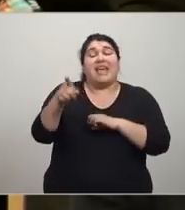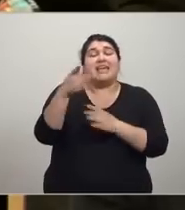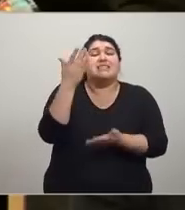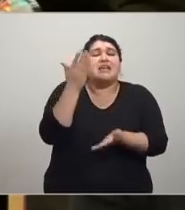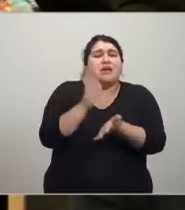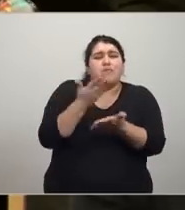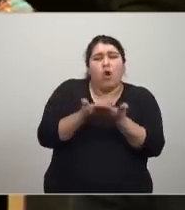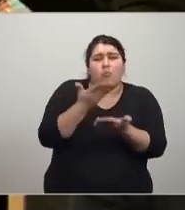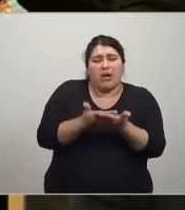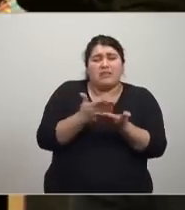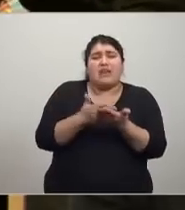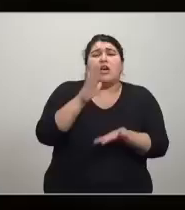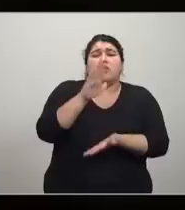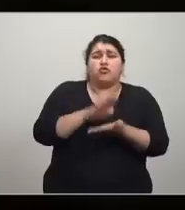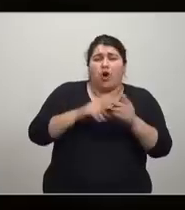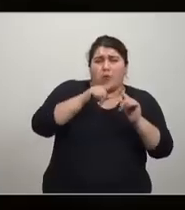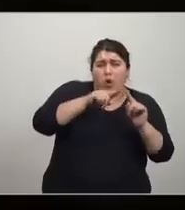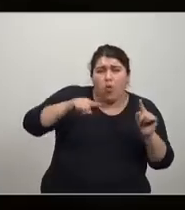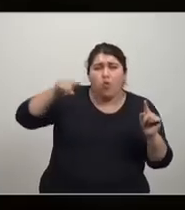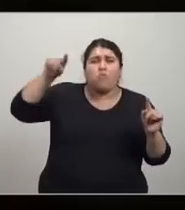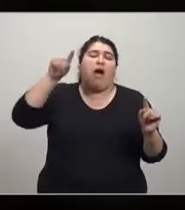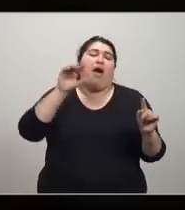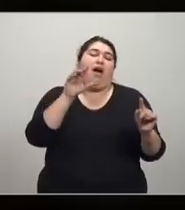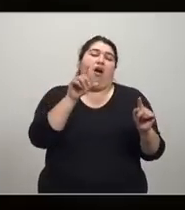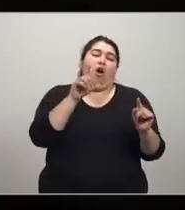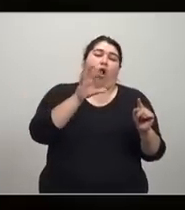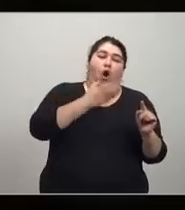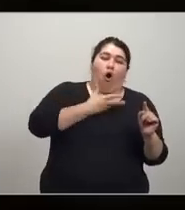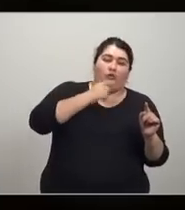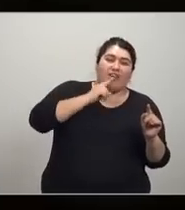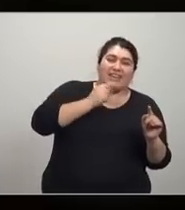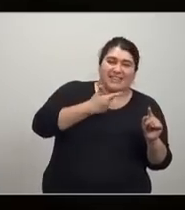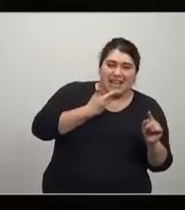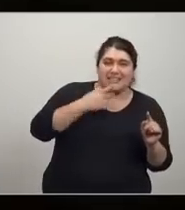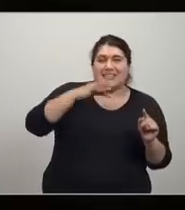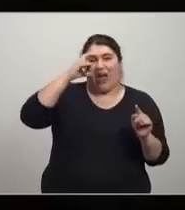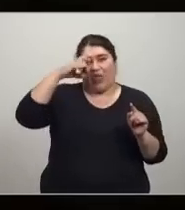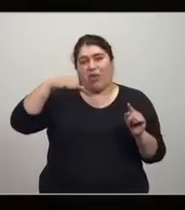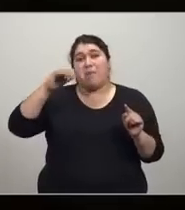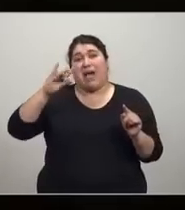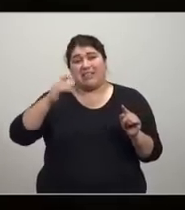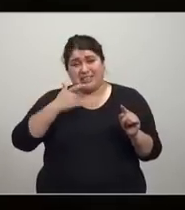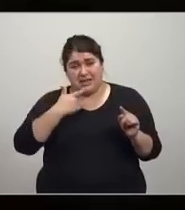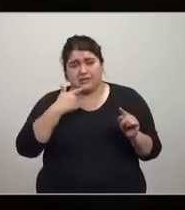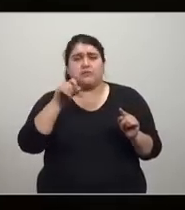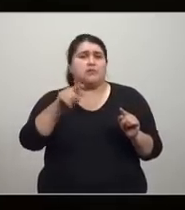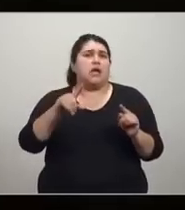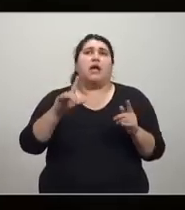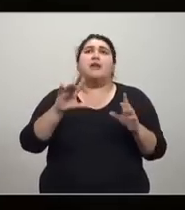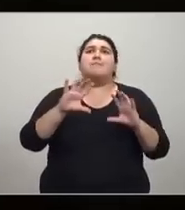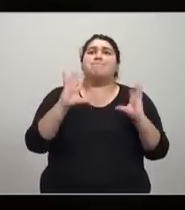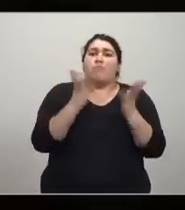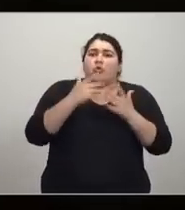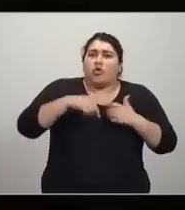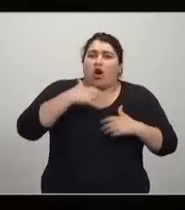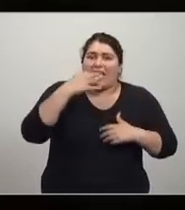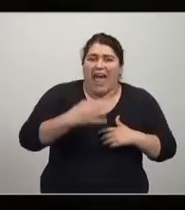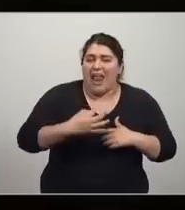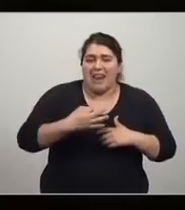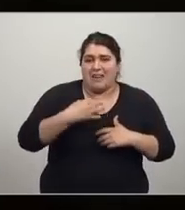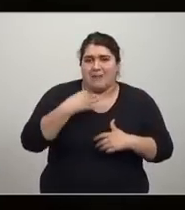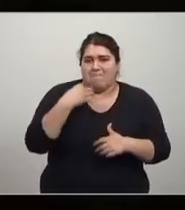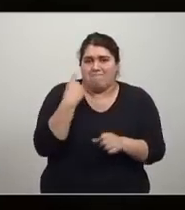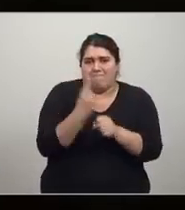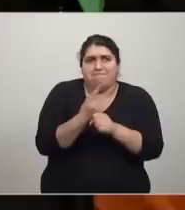oferta y demanda reflejaba mercados en condiciones inexistentes en el mundo real. Competencia